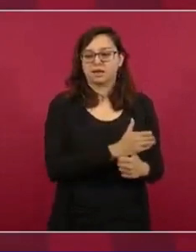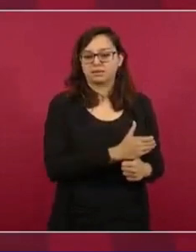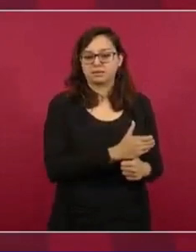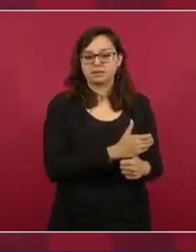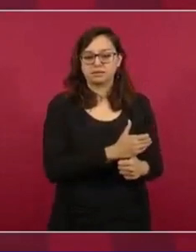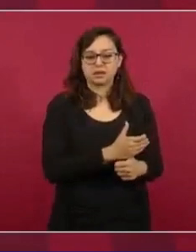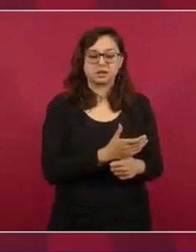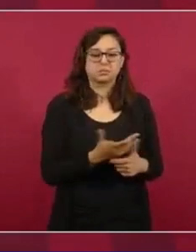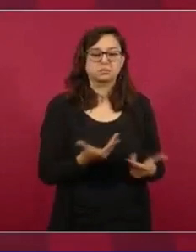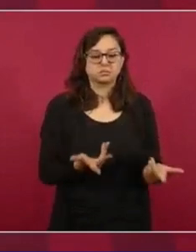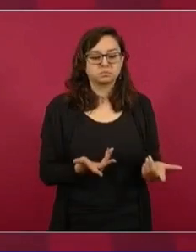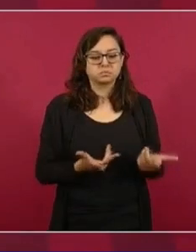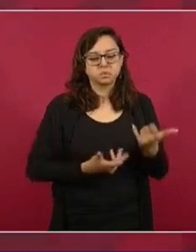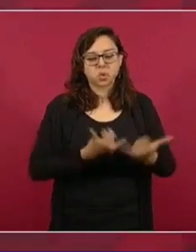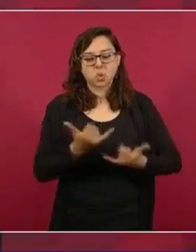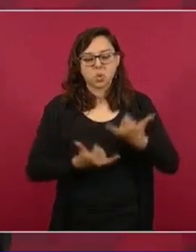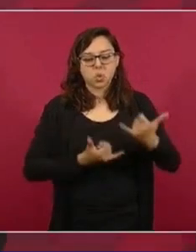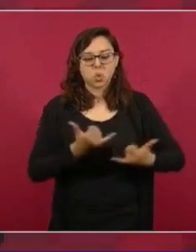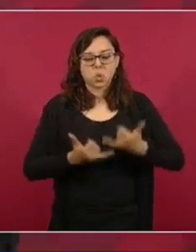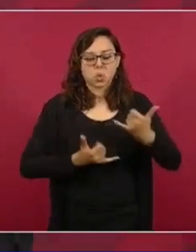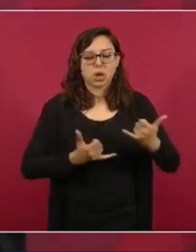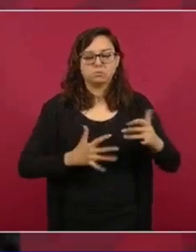a jugar dominó con los amigos